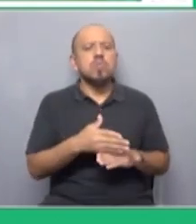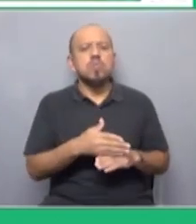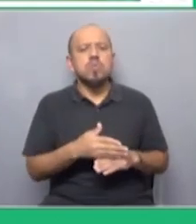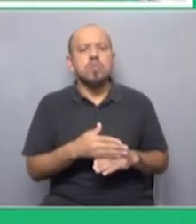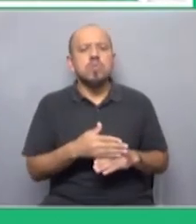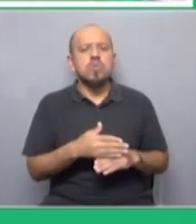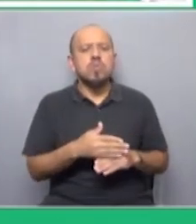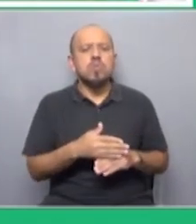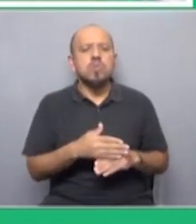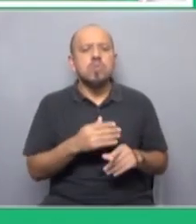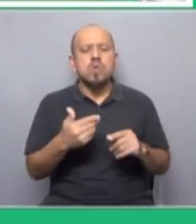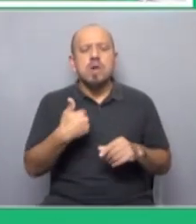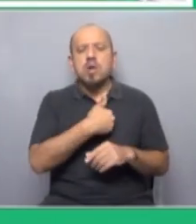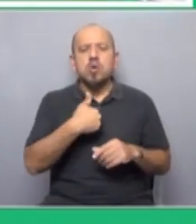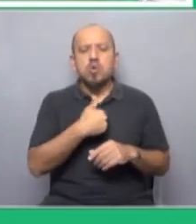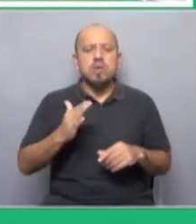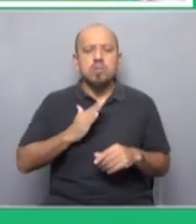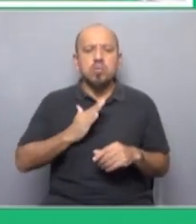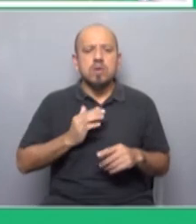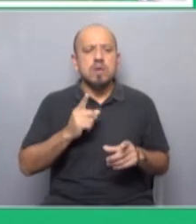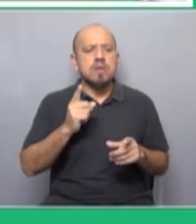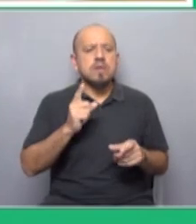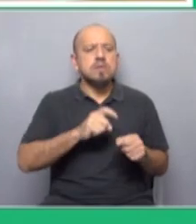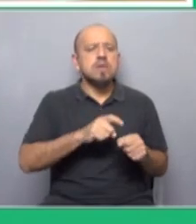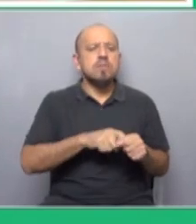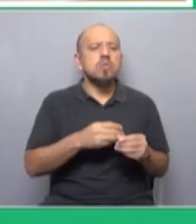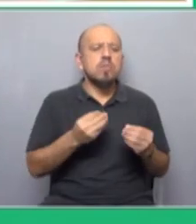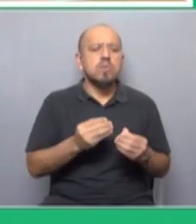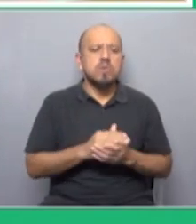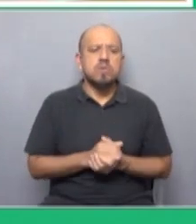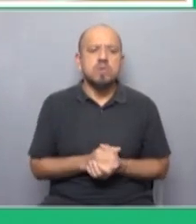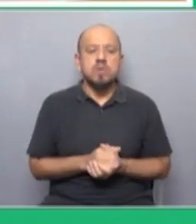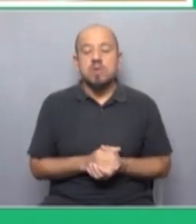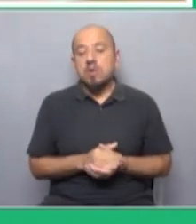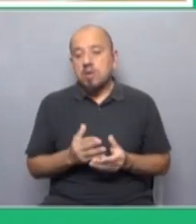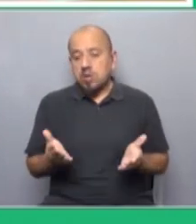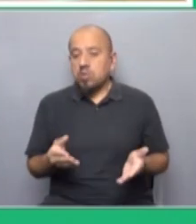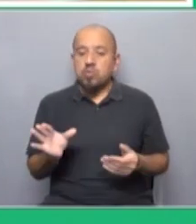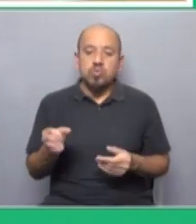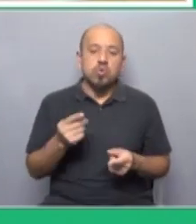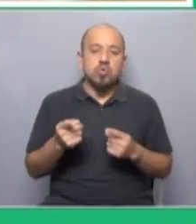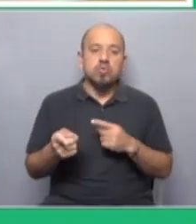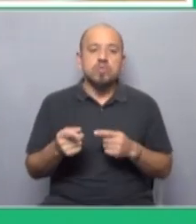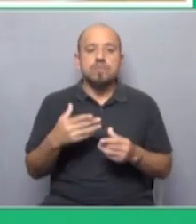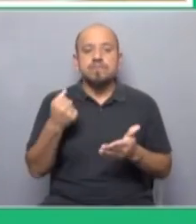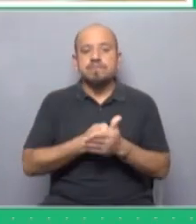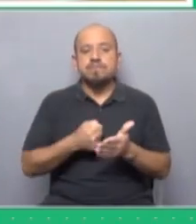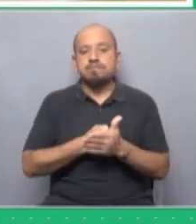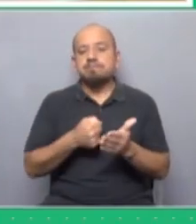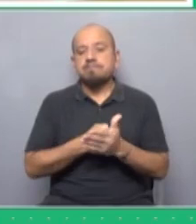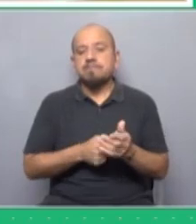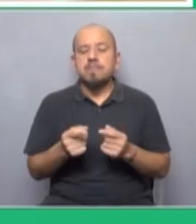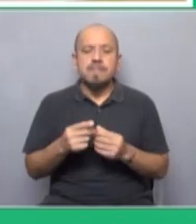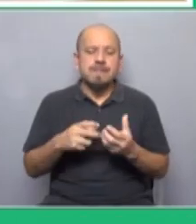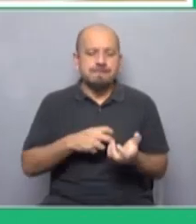el rol de las mujeres en el sindicalismo bien como en todos los espacios la lucha de las mujeres es